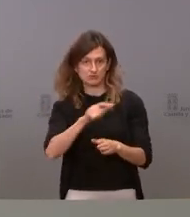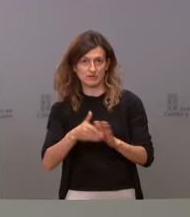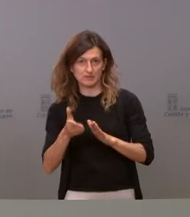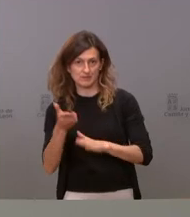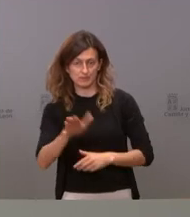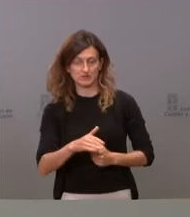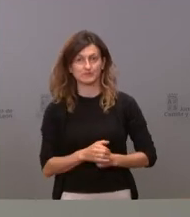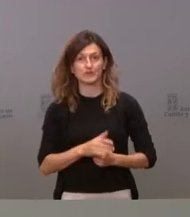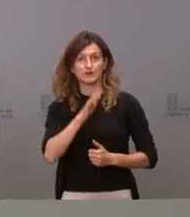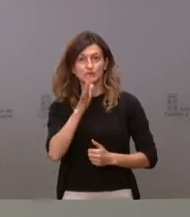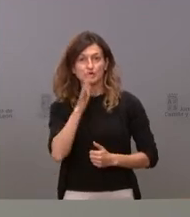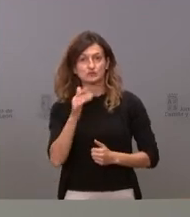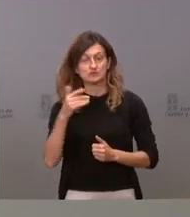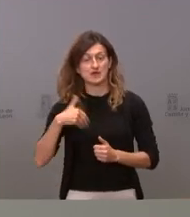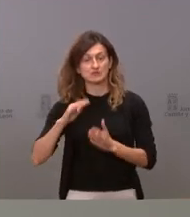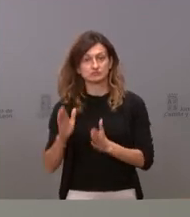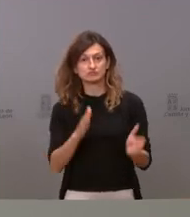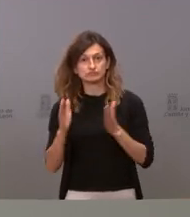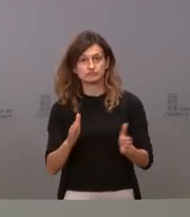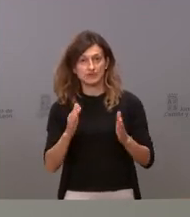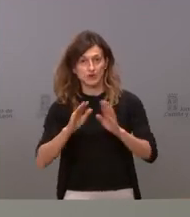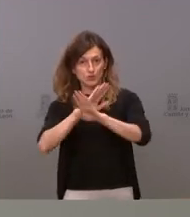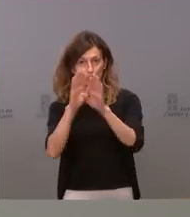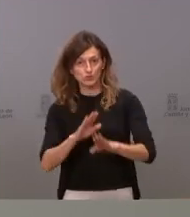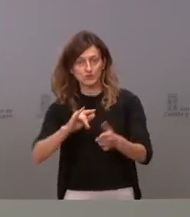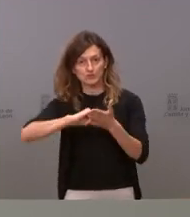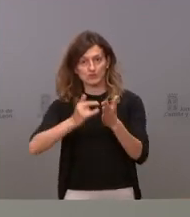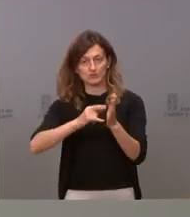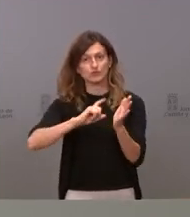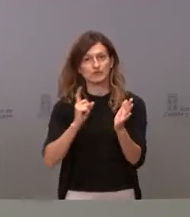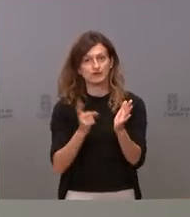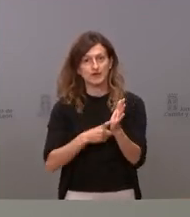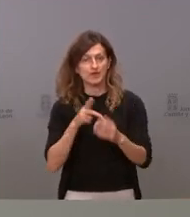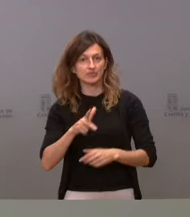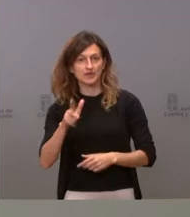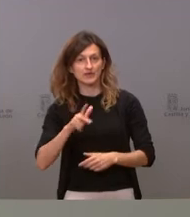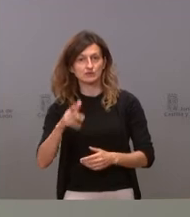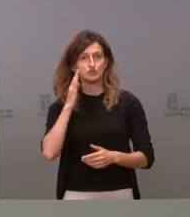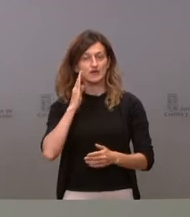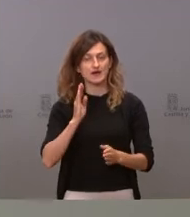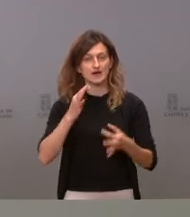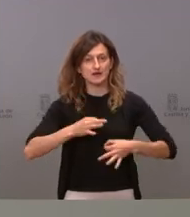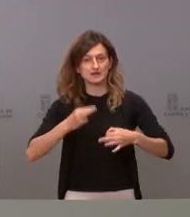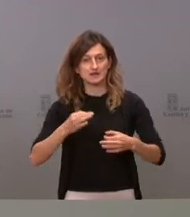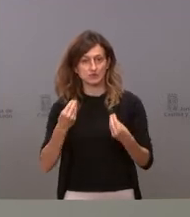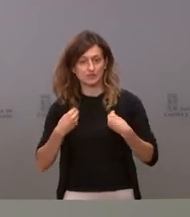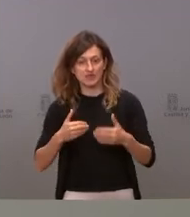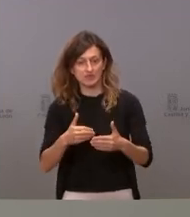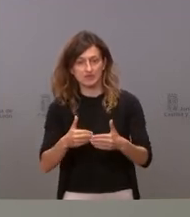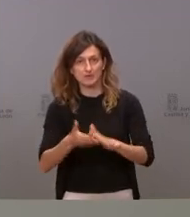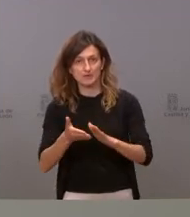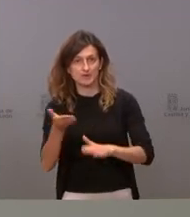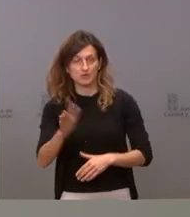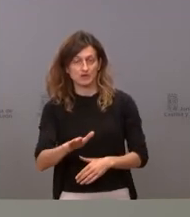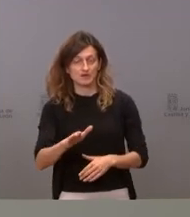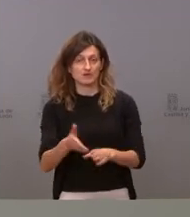ya está en las últimas fases de tramitación el proyecto de ley de derechos y garantías al final de la vida y que se aprobará en Consejo